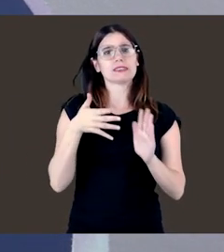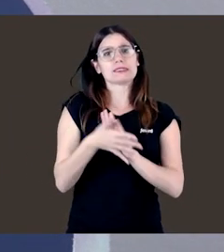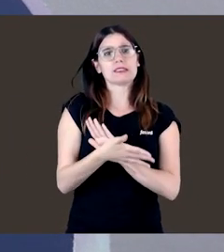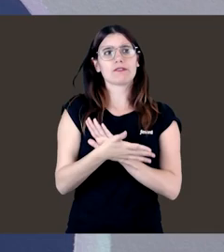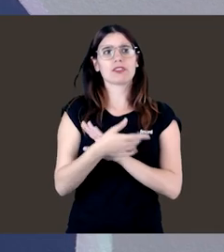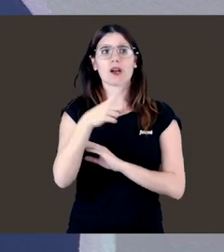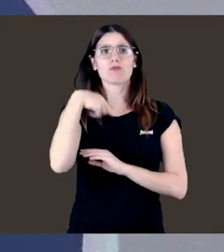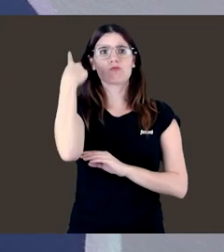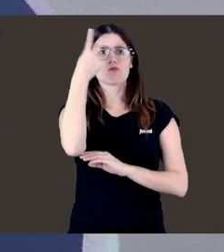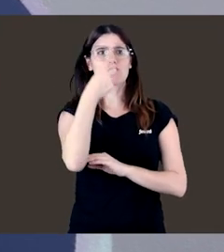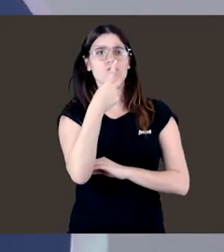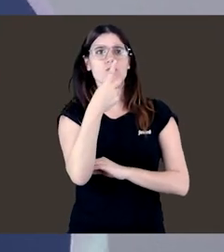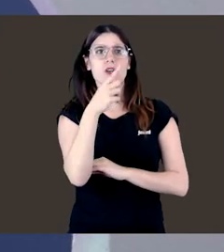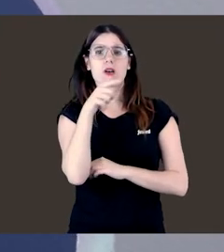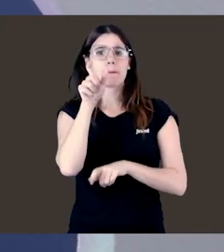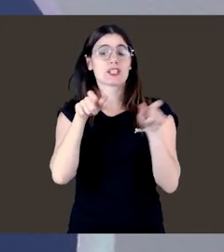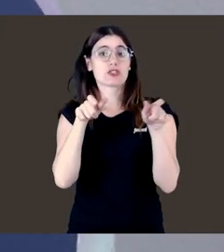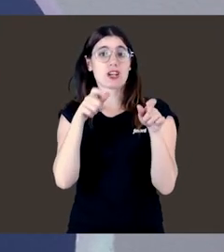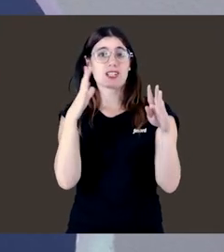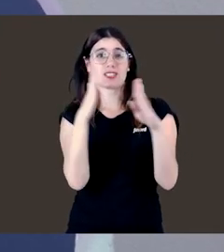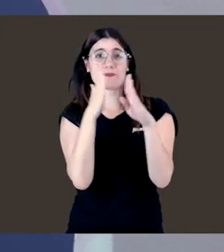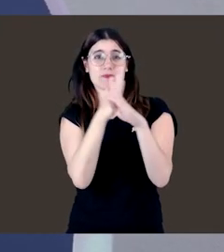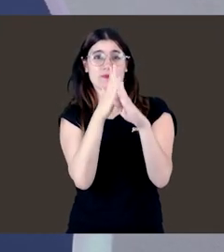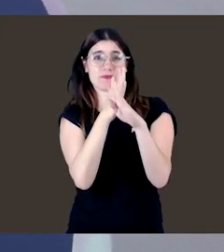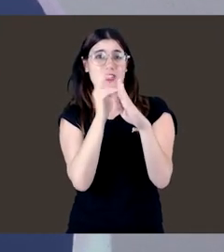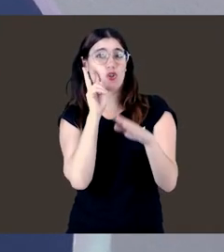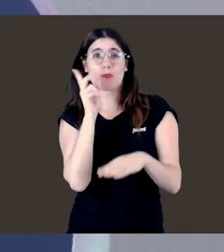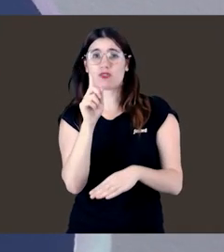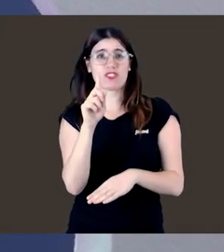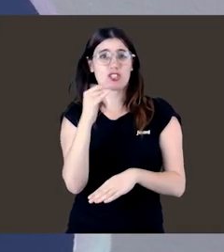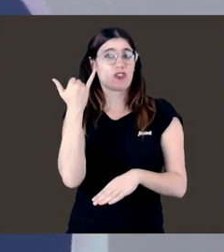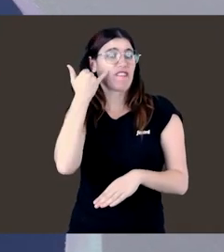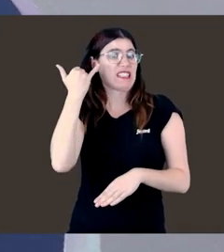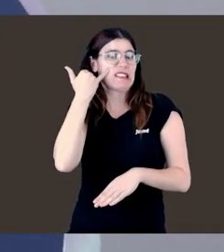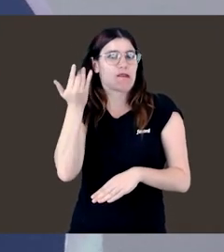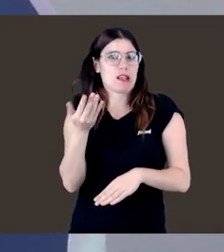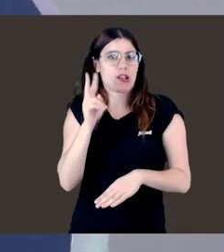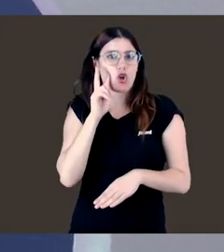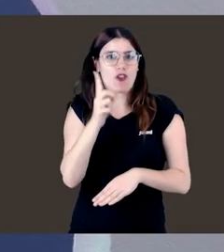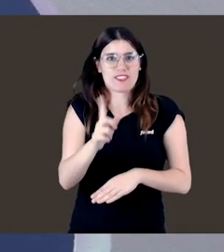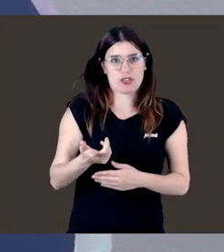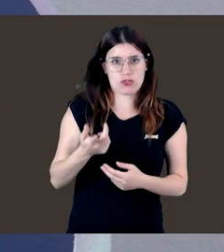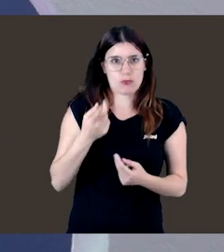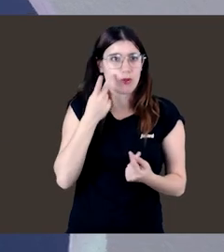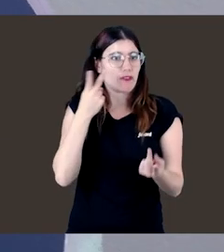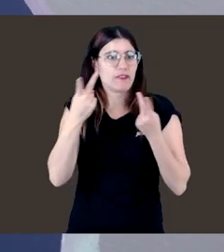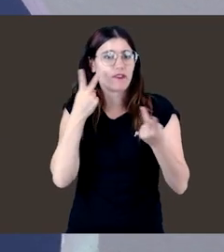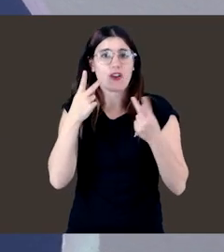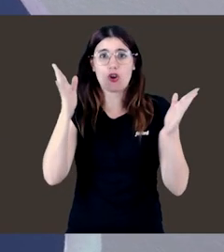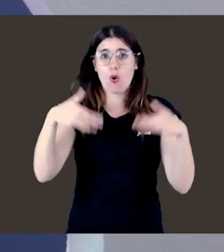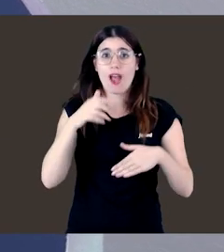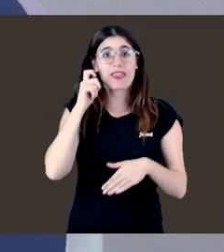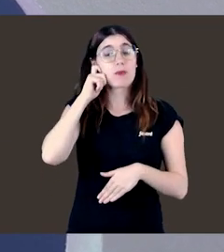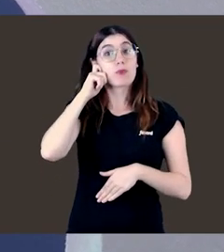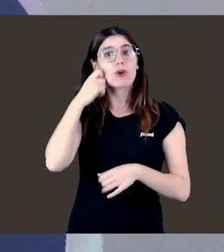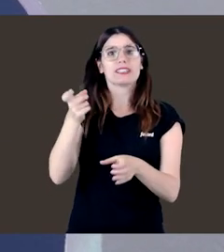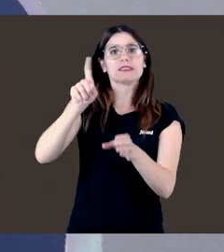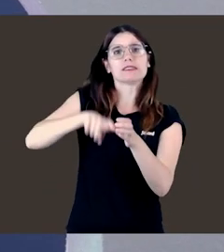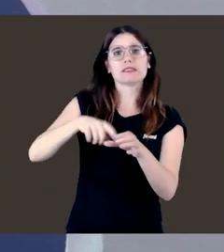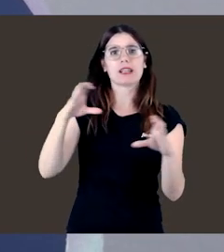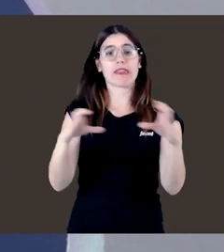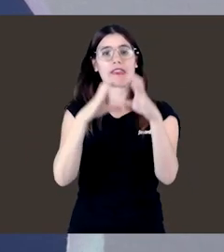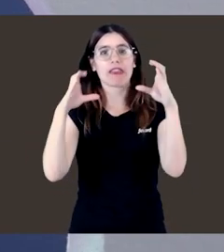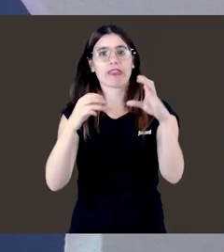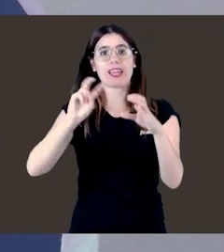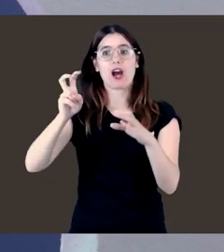mostrando una cara que muchos no hemos visto. No fue oculta, simplemente no ha sido visible de cómo las